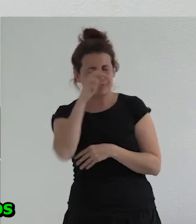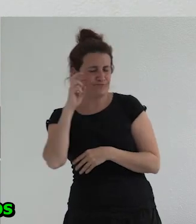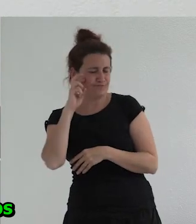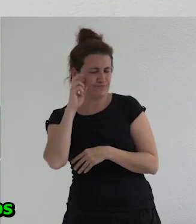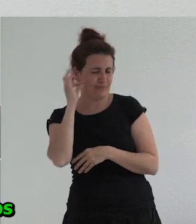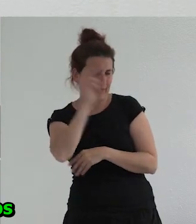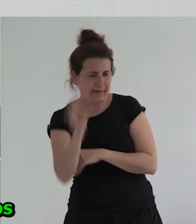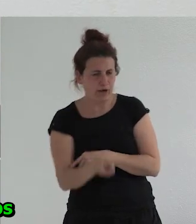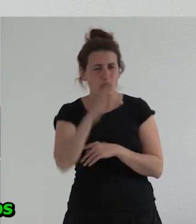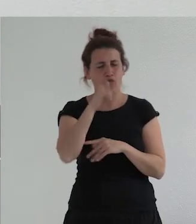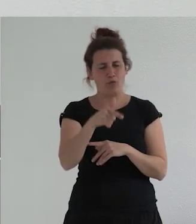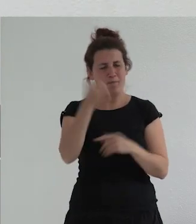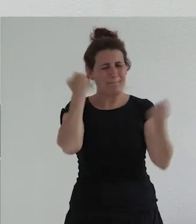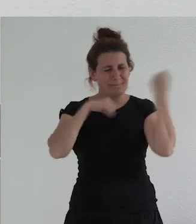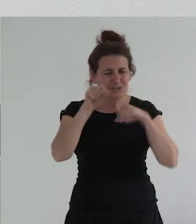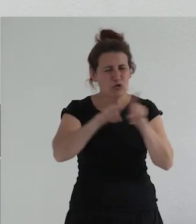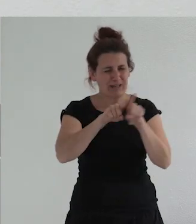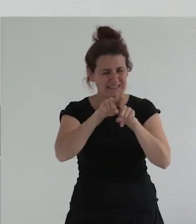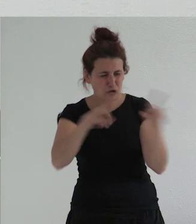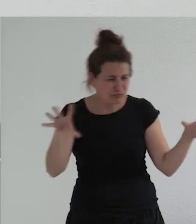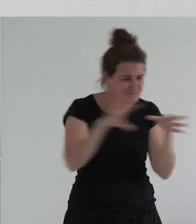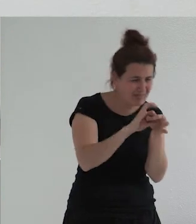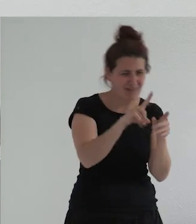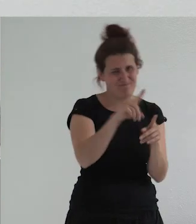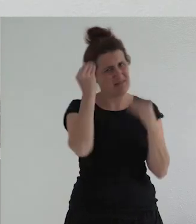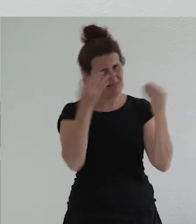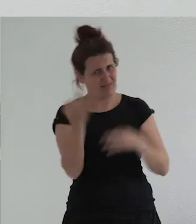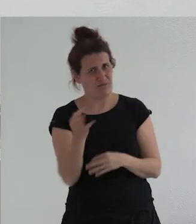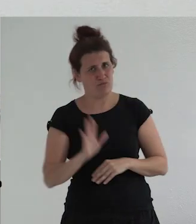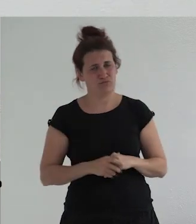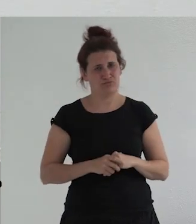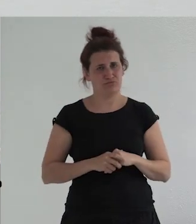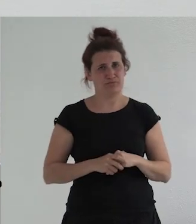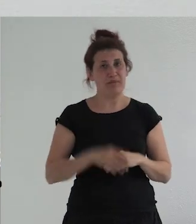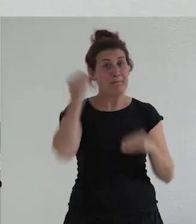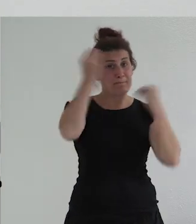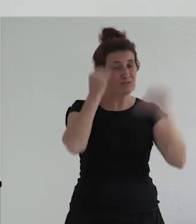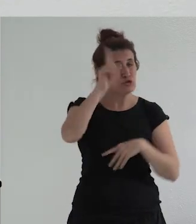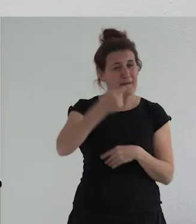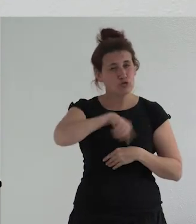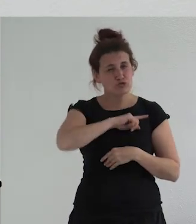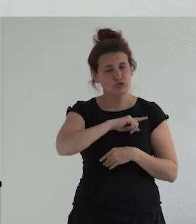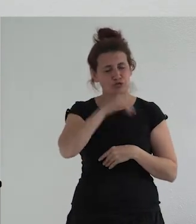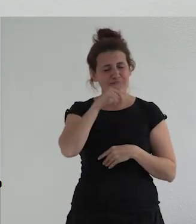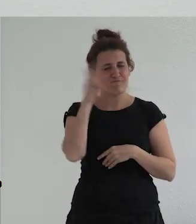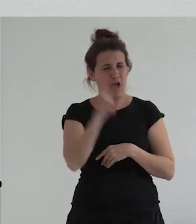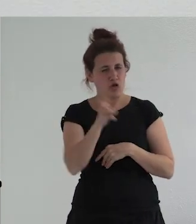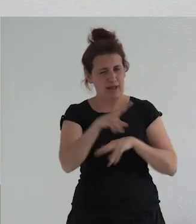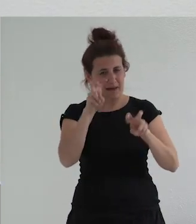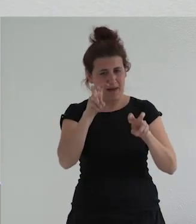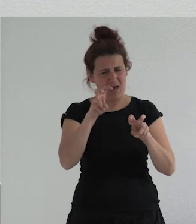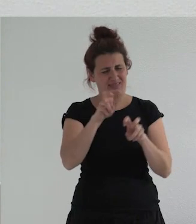personas que tienen comportamientos críticos con la normatividad de género pienso que tenemos que empezar a poder valorar esa